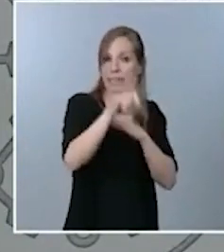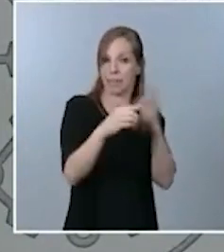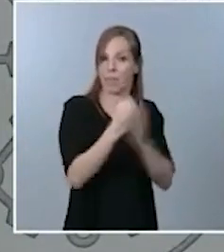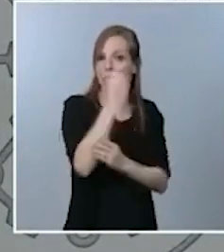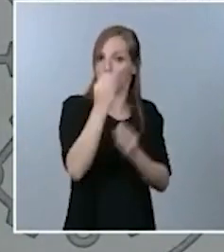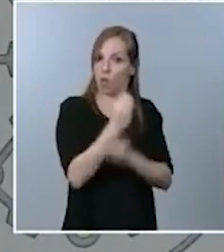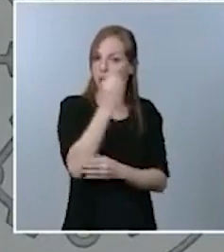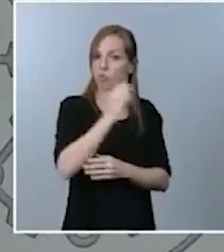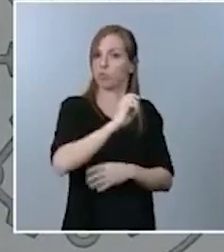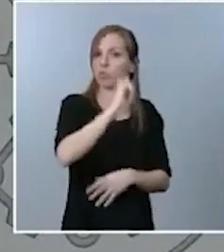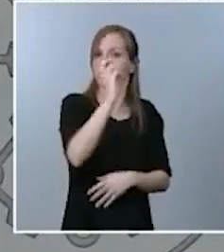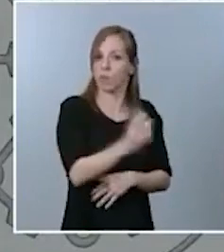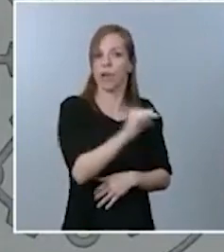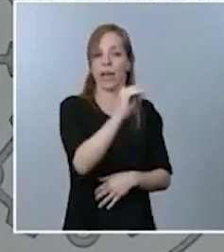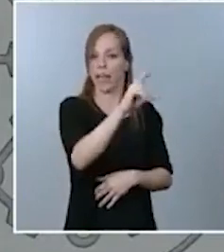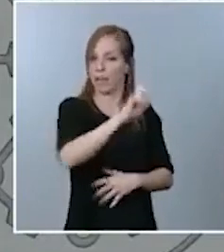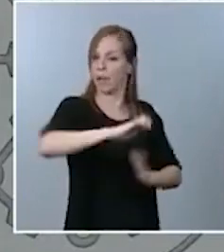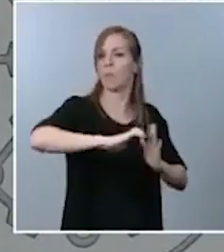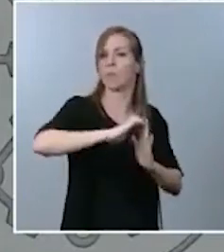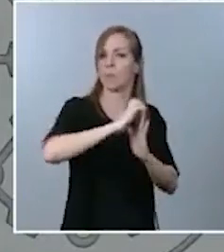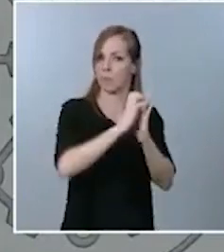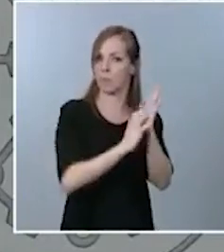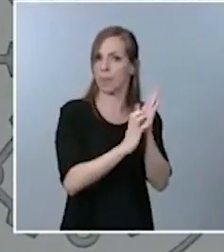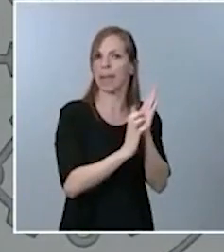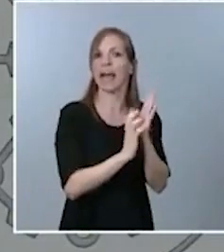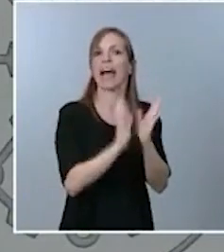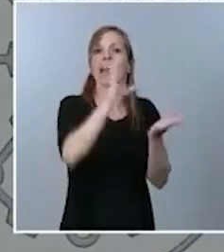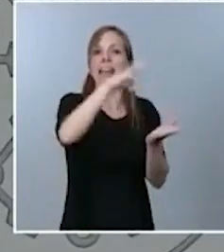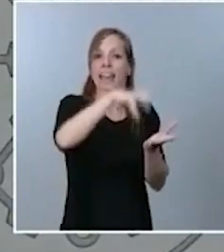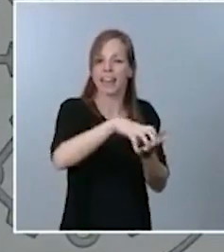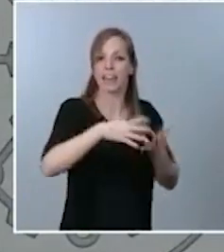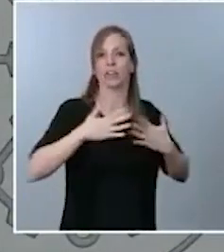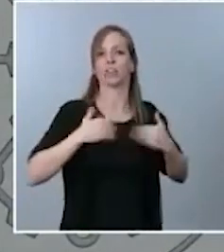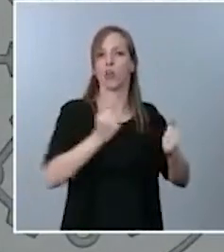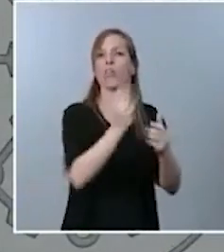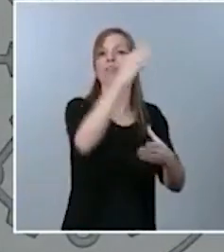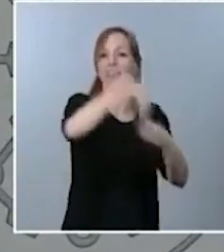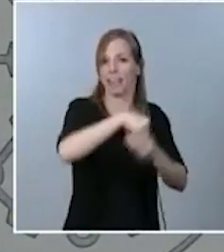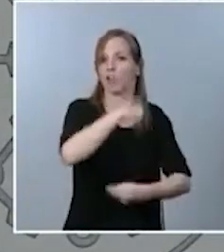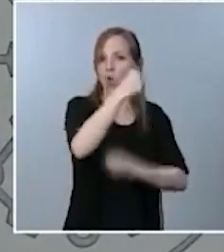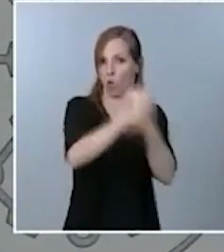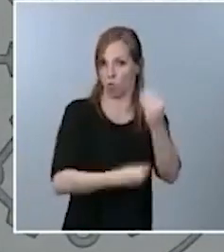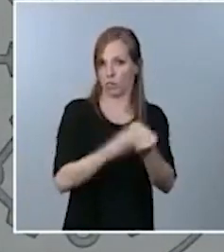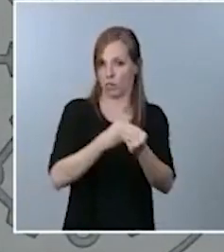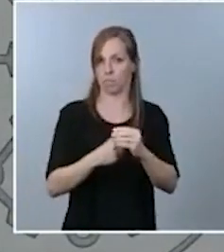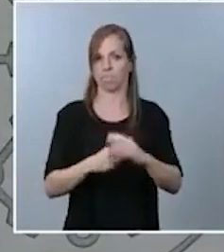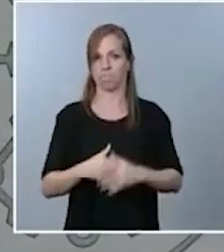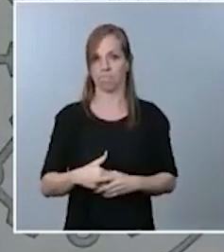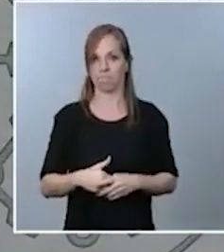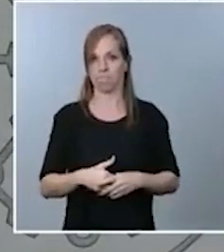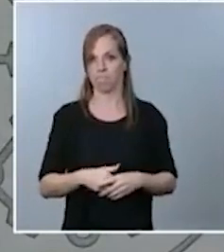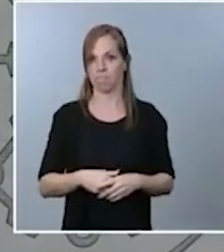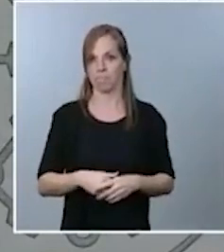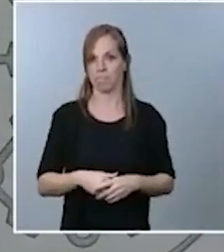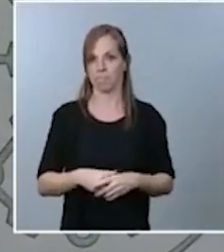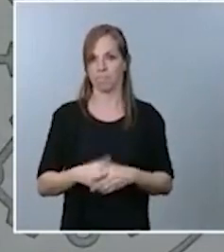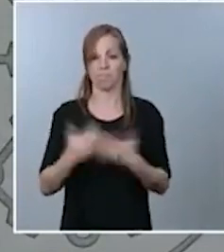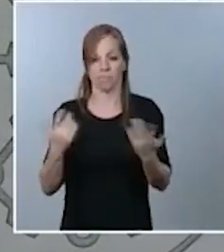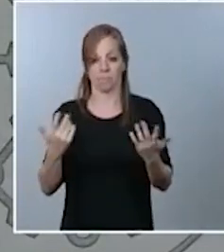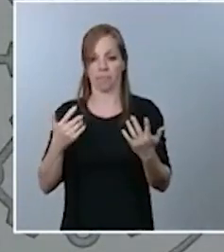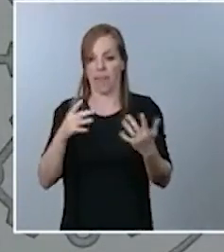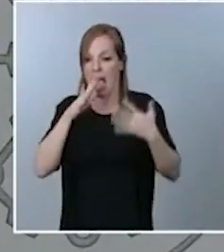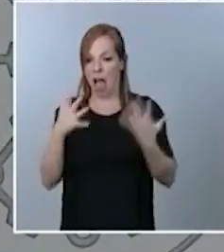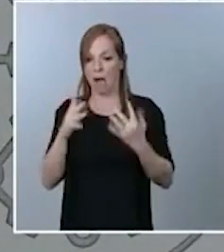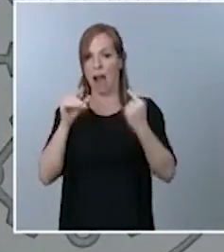de las mascarillas que se emplea en los centros sanitarios. La pregunta o el debate que tenemos en este momento se